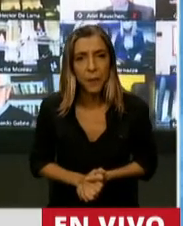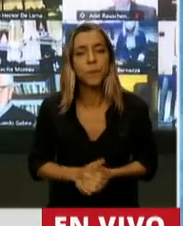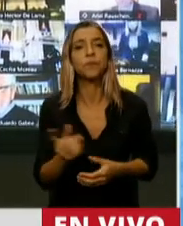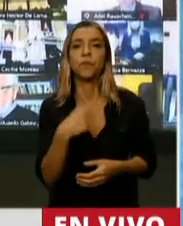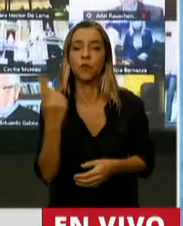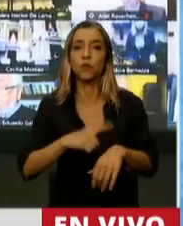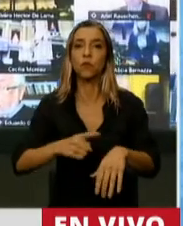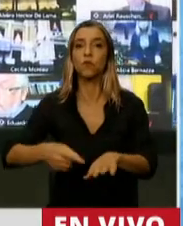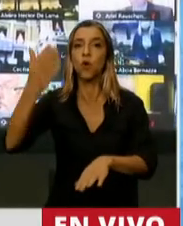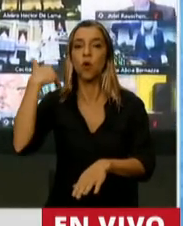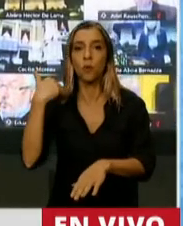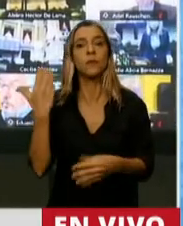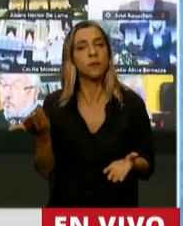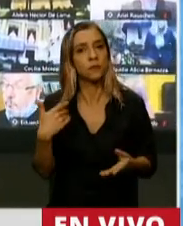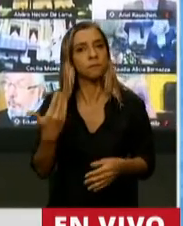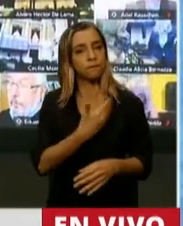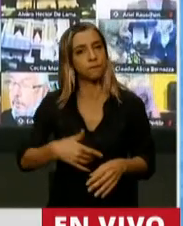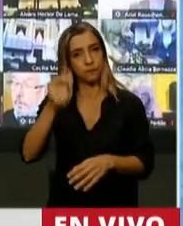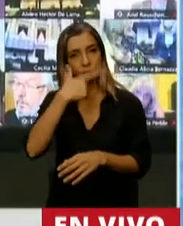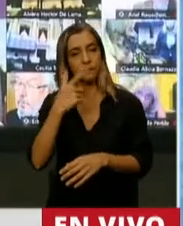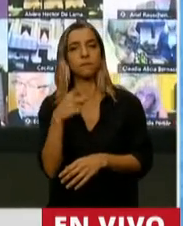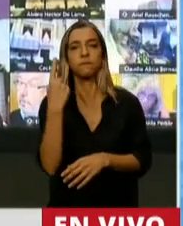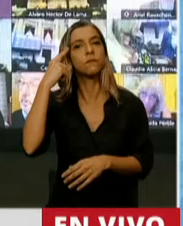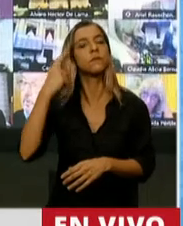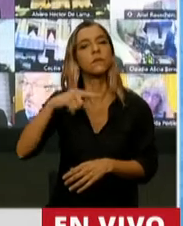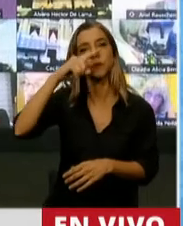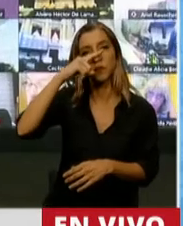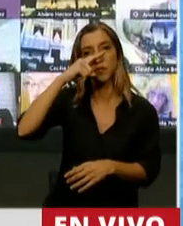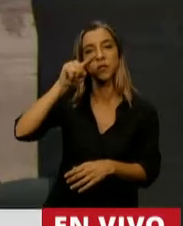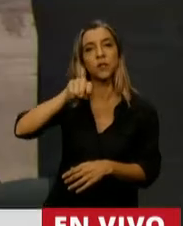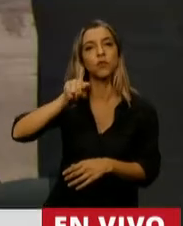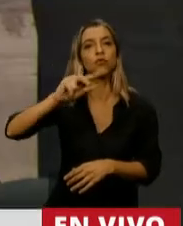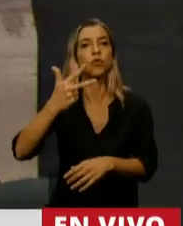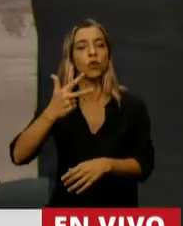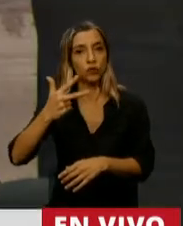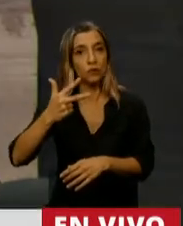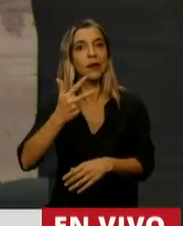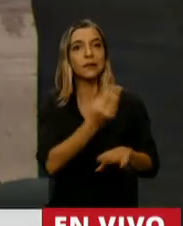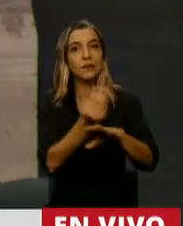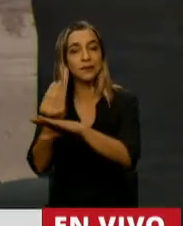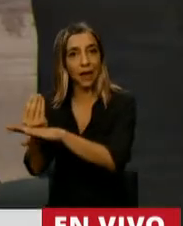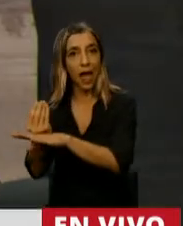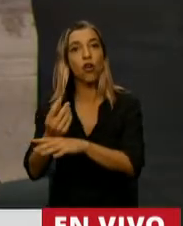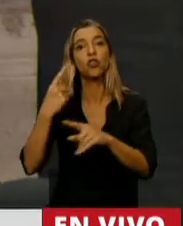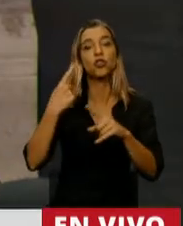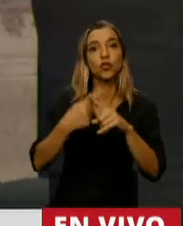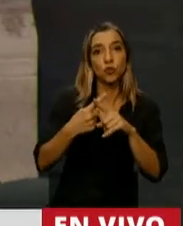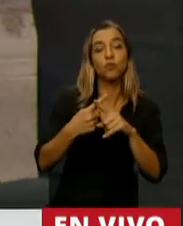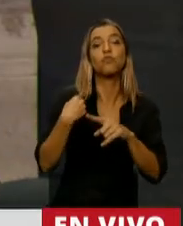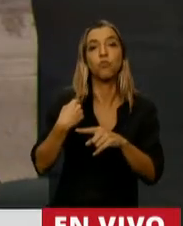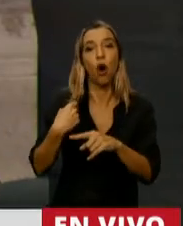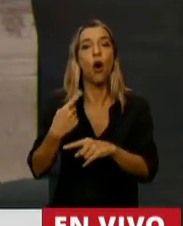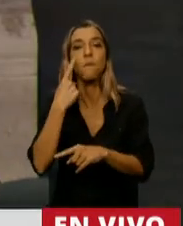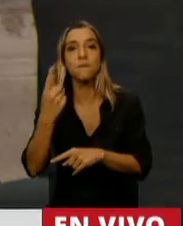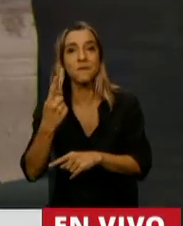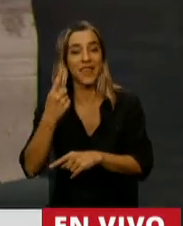disminuido en el gobierno de Mauricio Macri a 7.3 cargos públicos cada 1.000 habitantes. Cristina